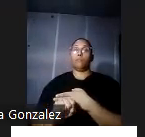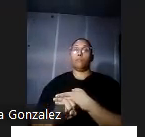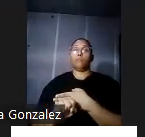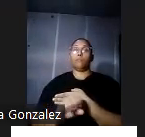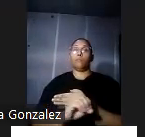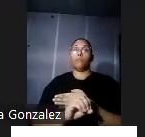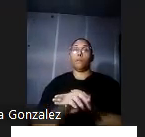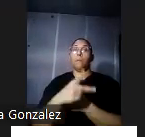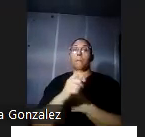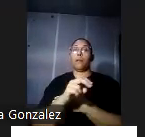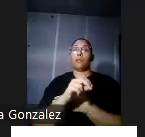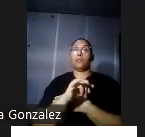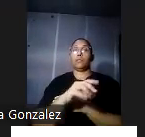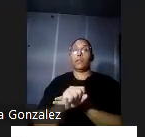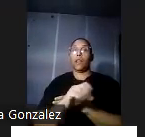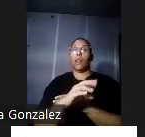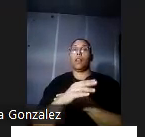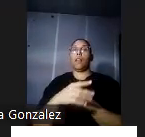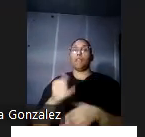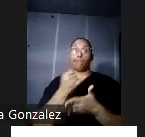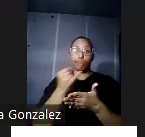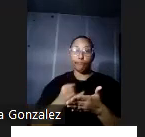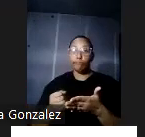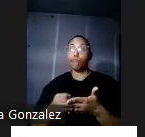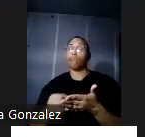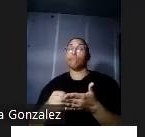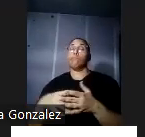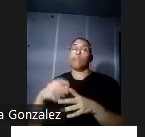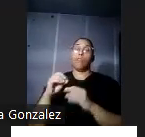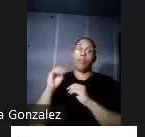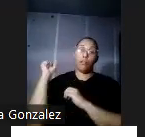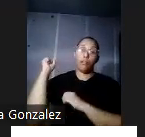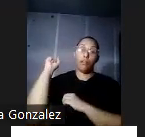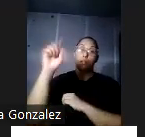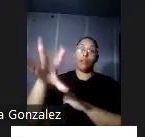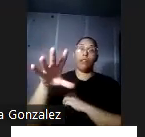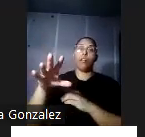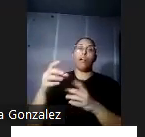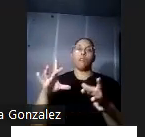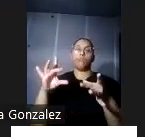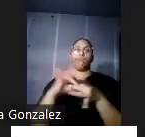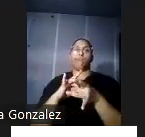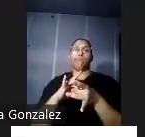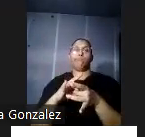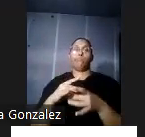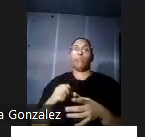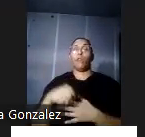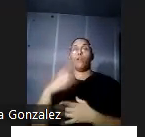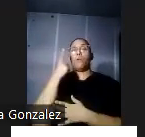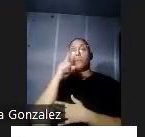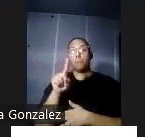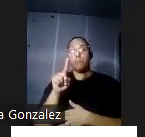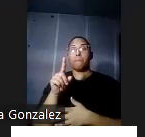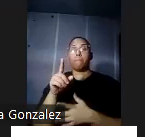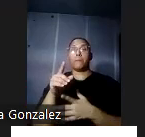galvanizados decorados con volutas y lanzas unidos a cierta distancia a unos pedestales de hormigón de forma